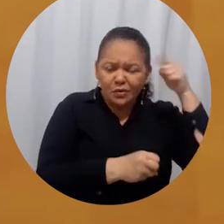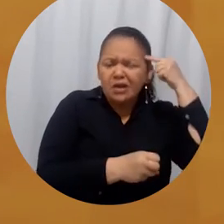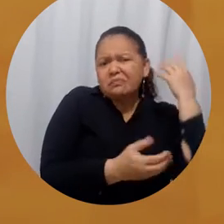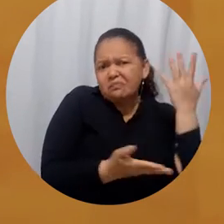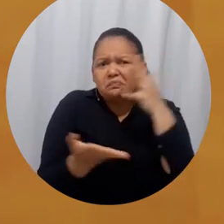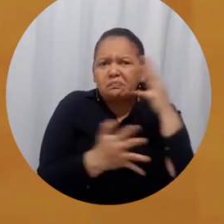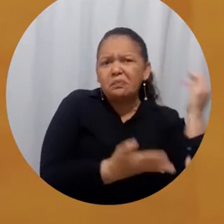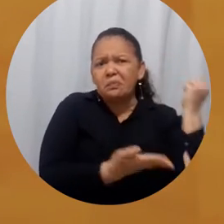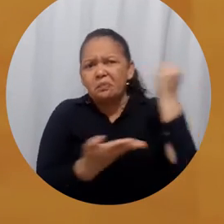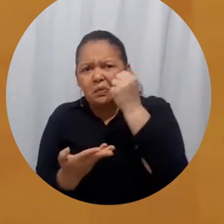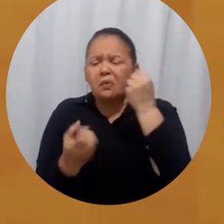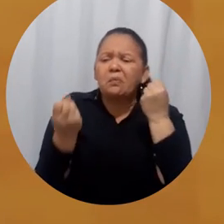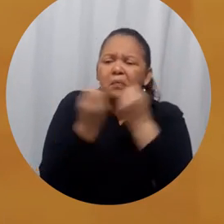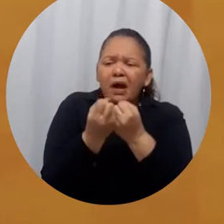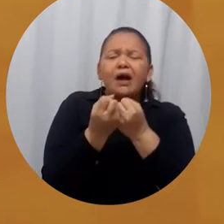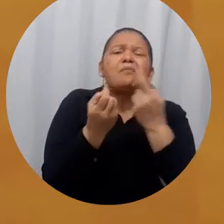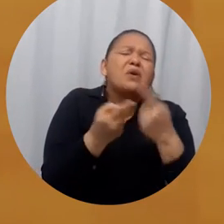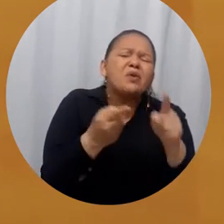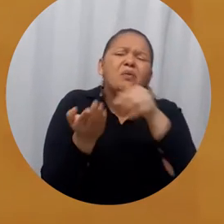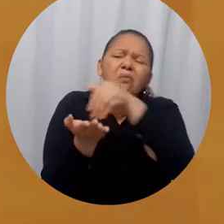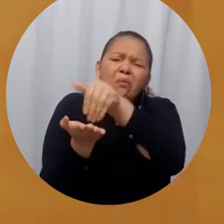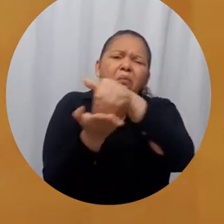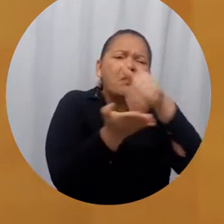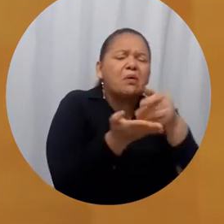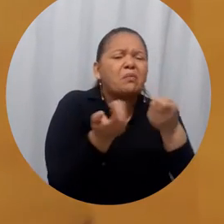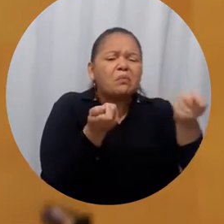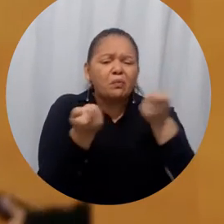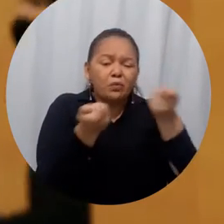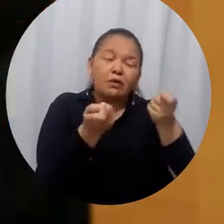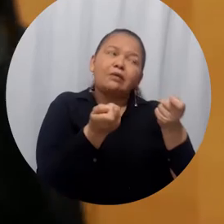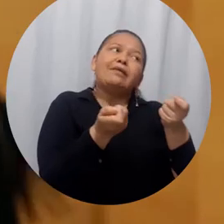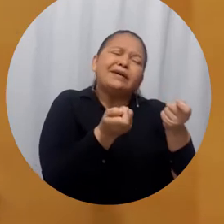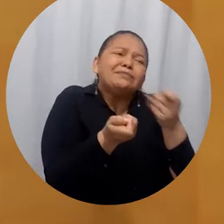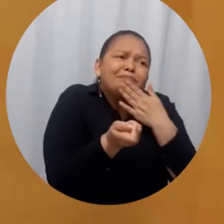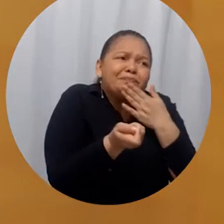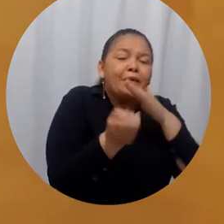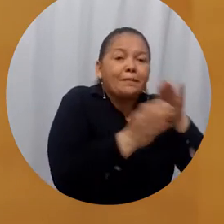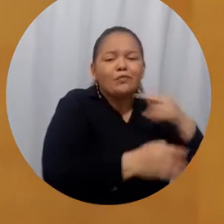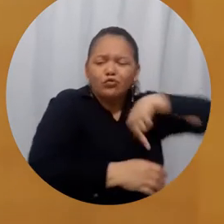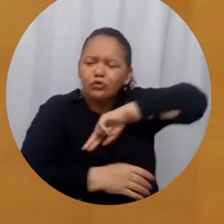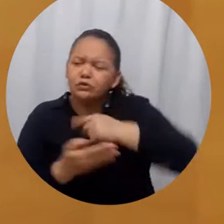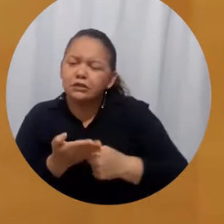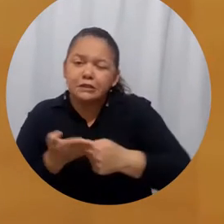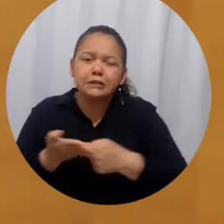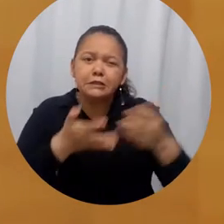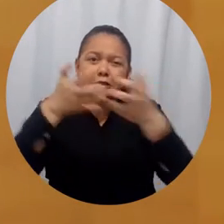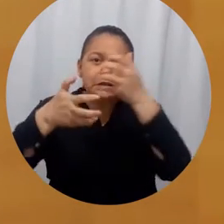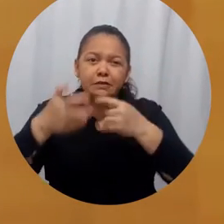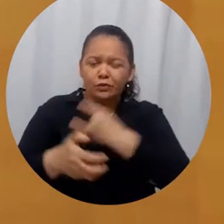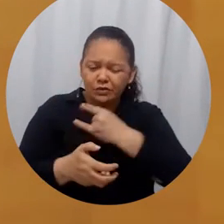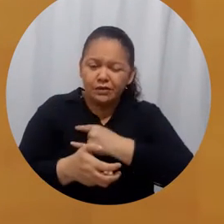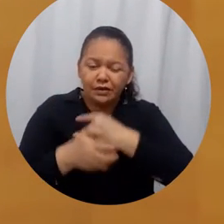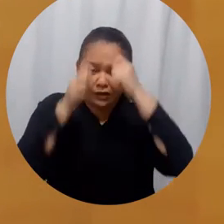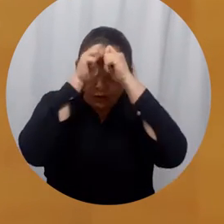han sido un paliativo, una oxigenación transitoria, momentánea. Y por eso nosotros desde el SUE estamos previendo que si no hay una